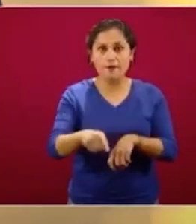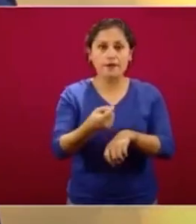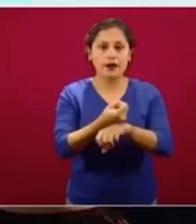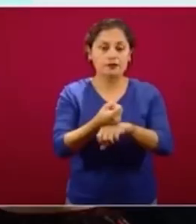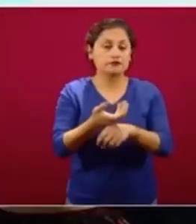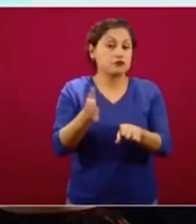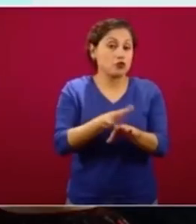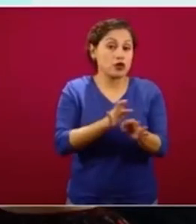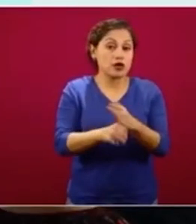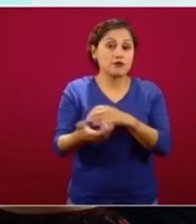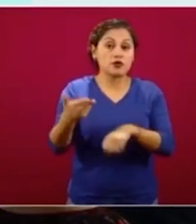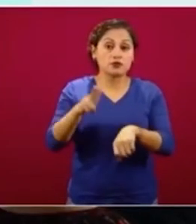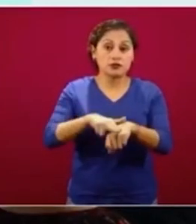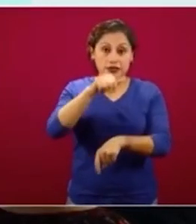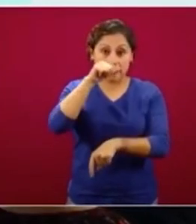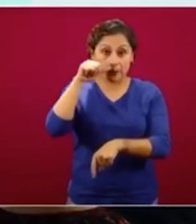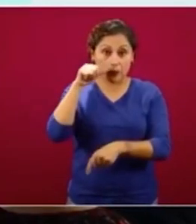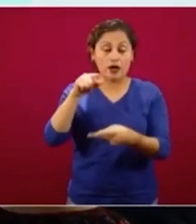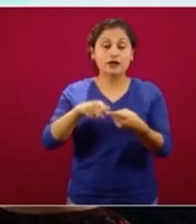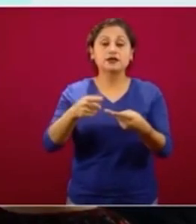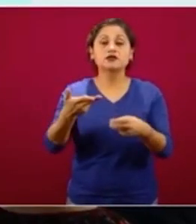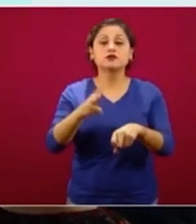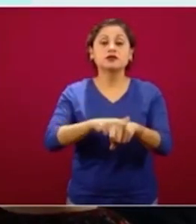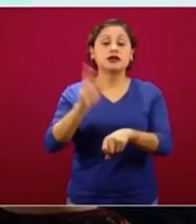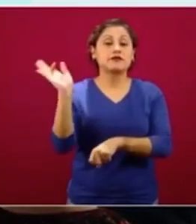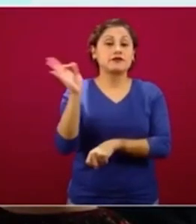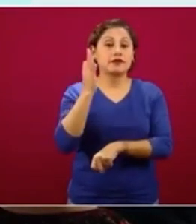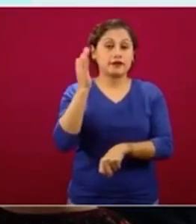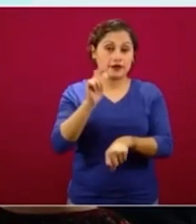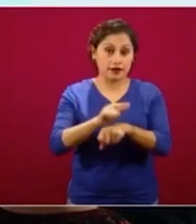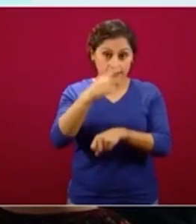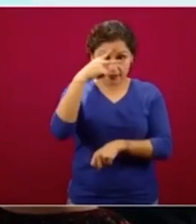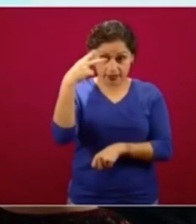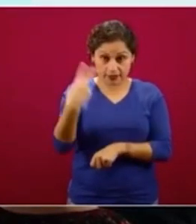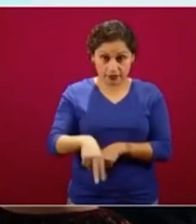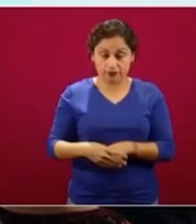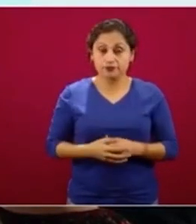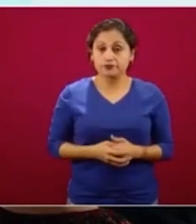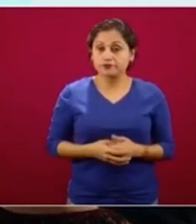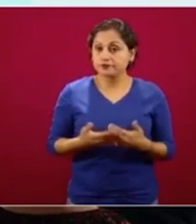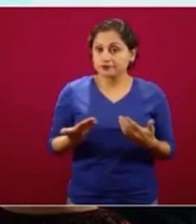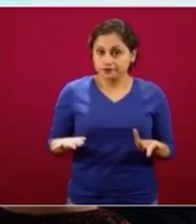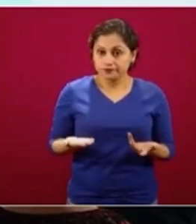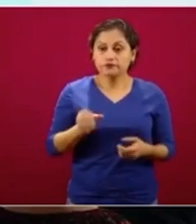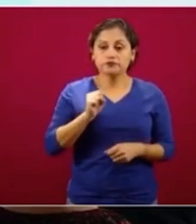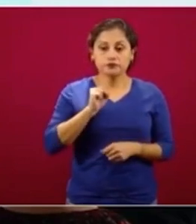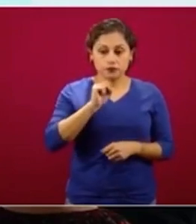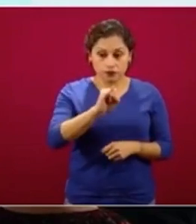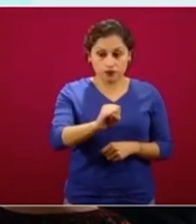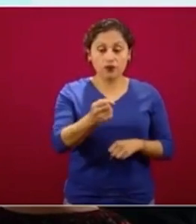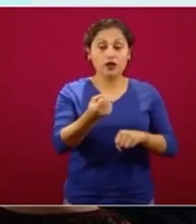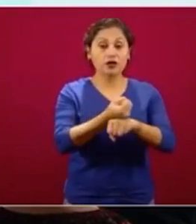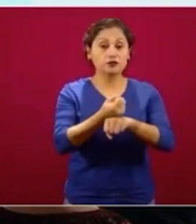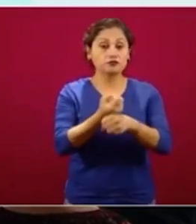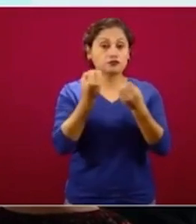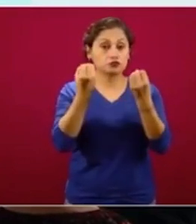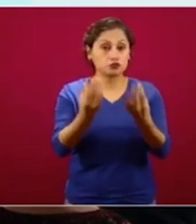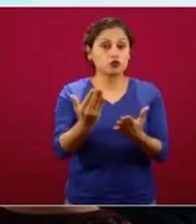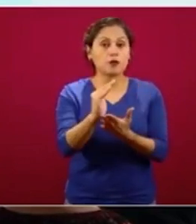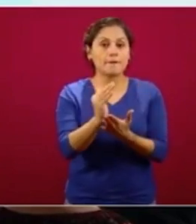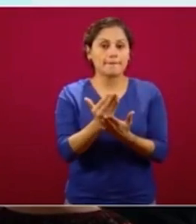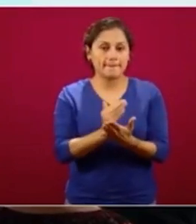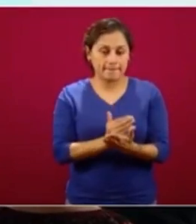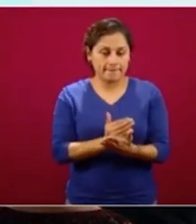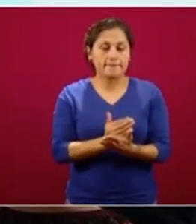Juárez de México y el Hospital General de México. Entonces, aunque hay disminución del flujo de donantes, tenemos